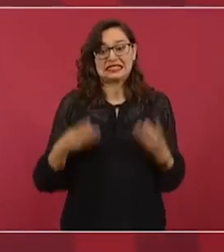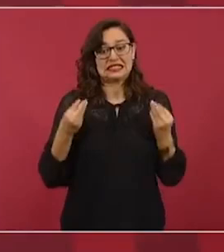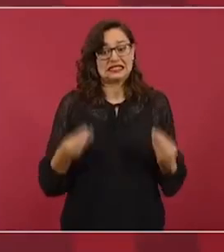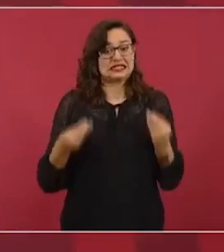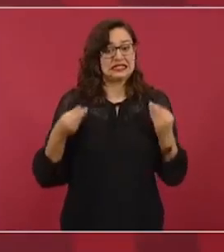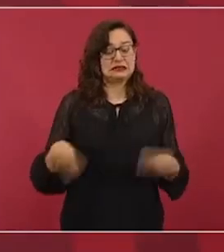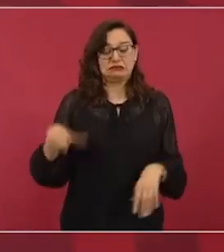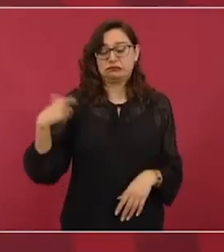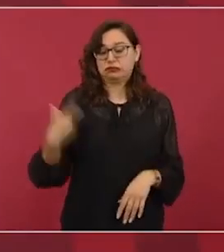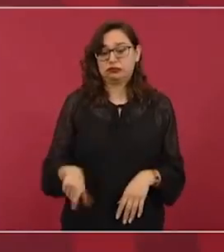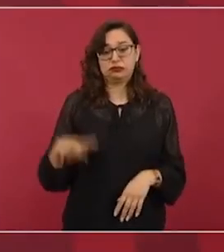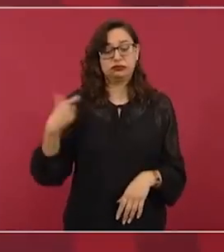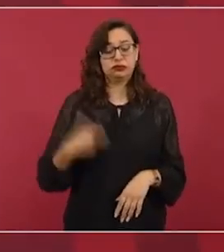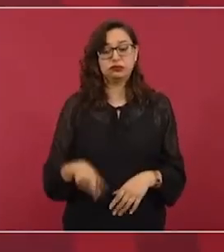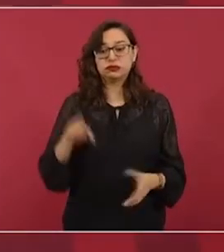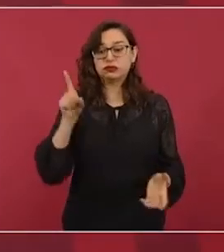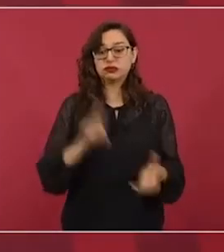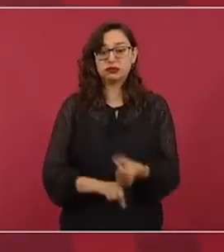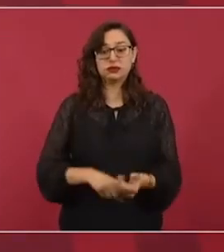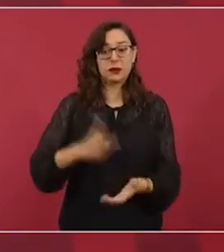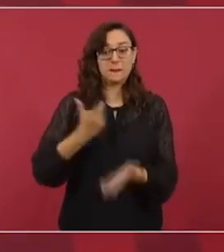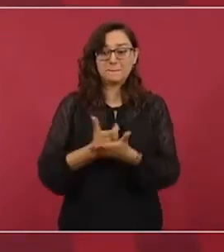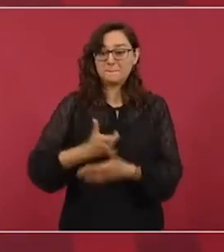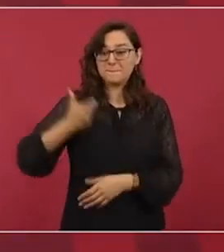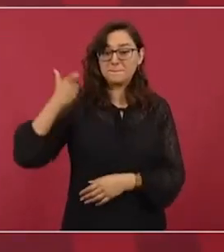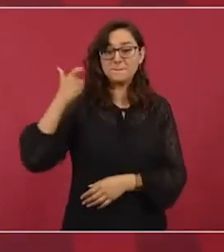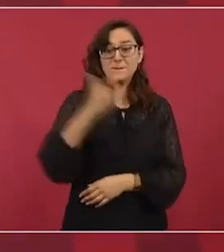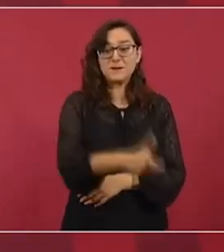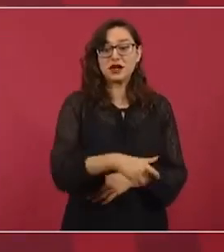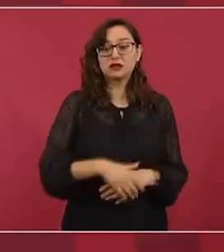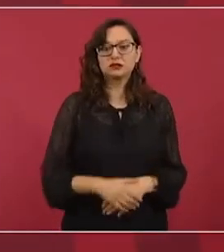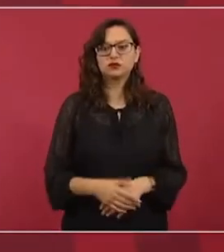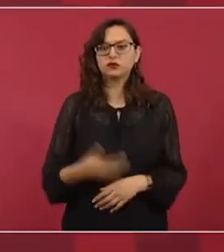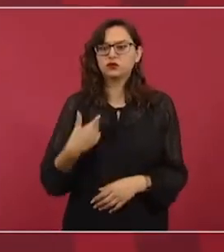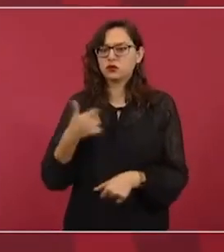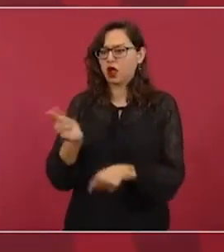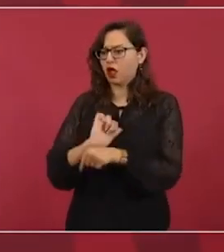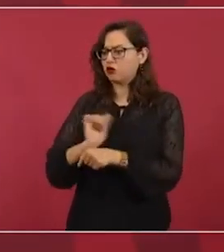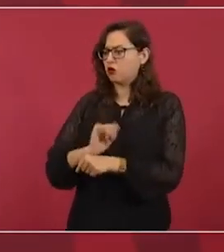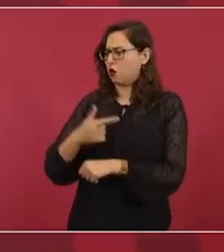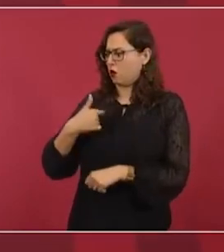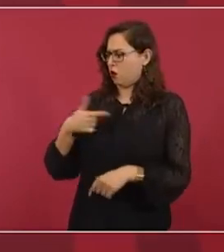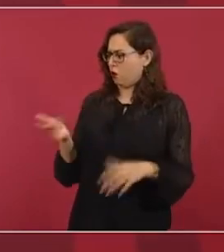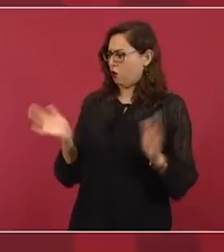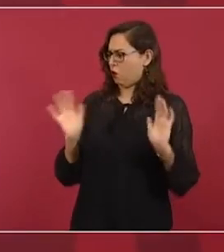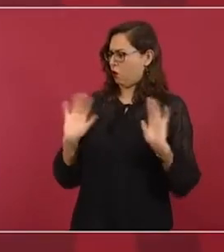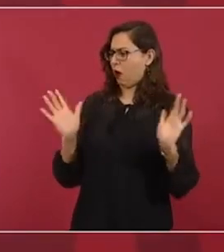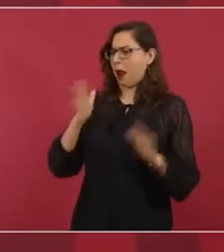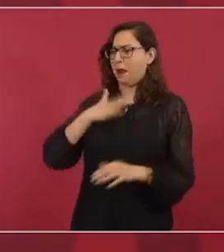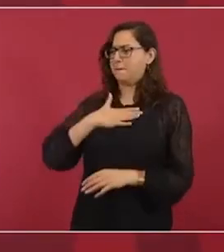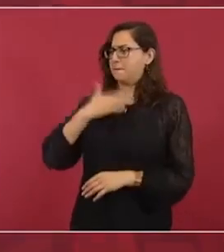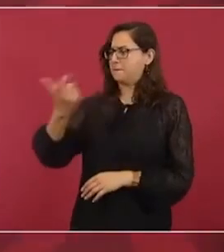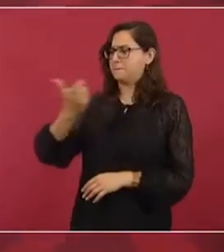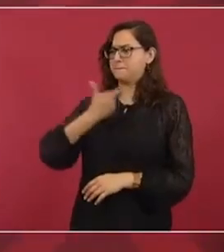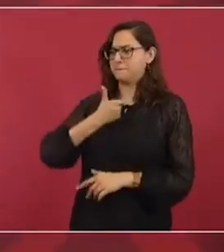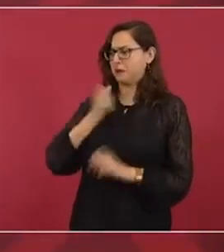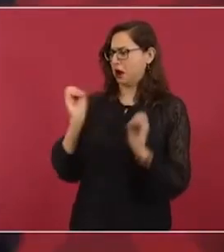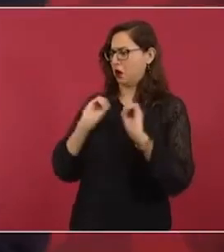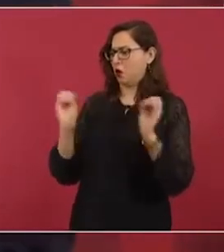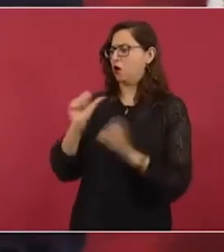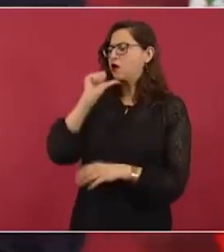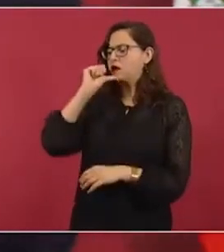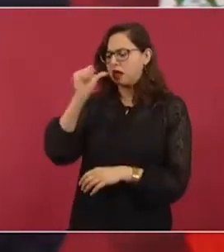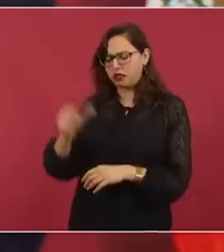de por medio, estas campañas financiadas, dice un actor, es que yo no recibo sobres amarillos. Pues no,